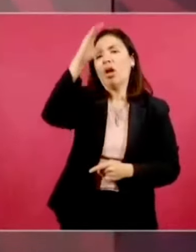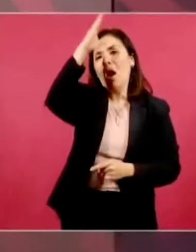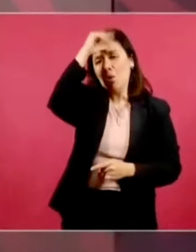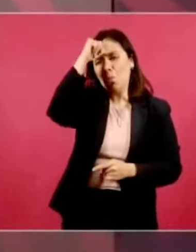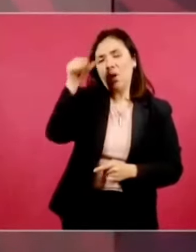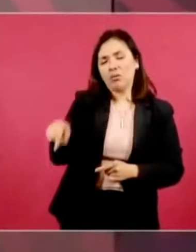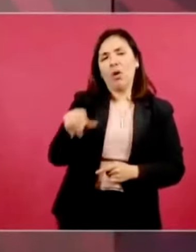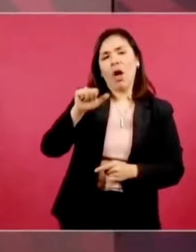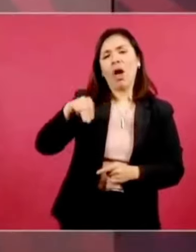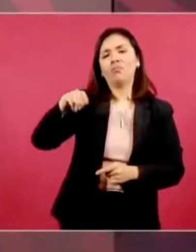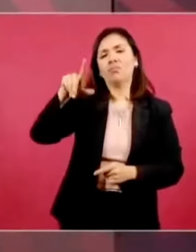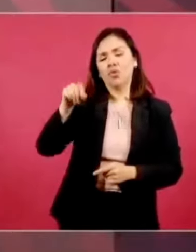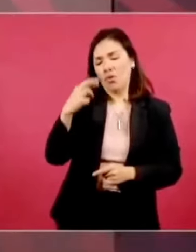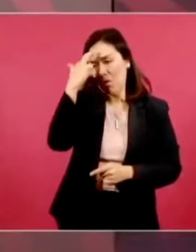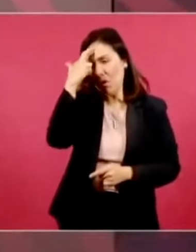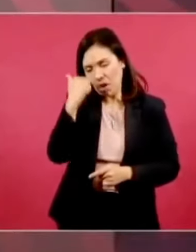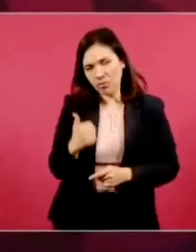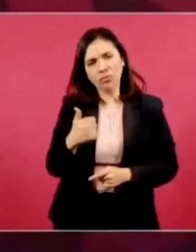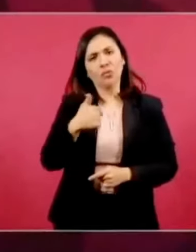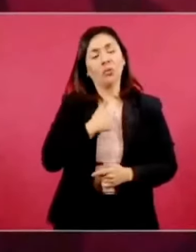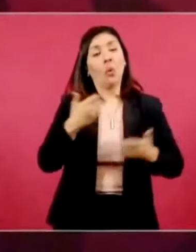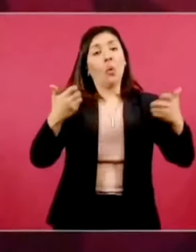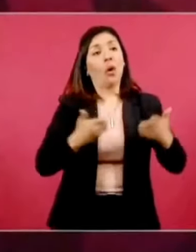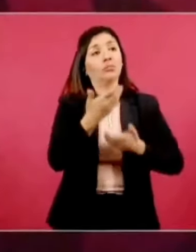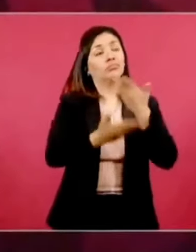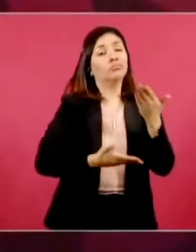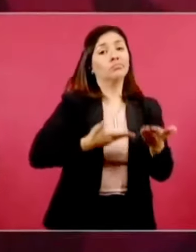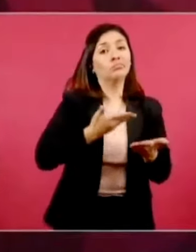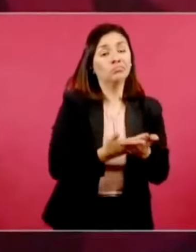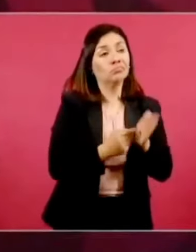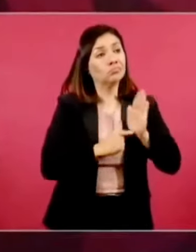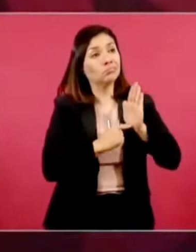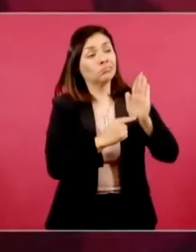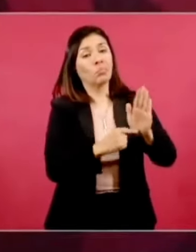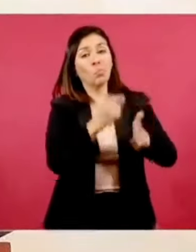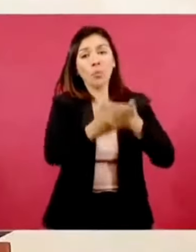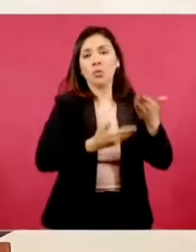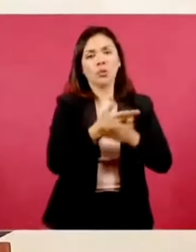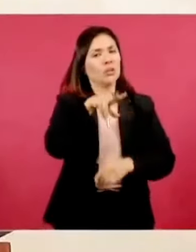Y que no iba a presentar su iniciativa.